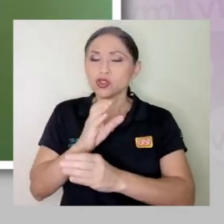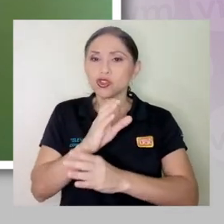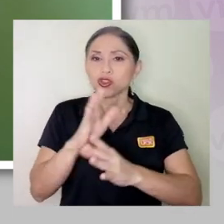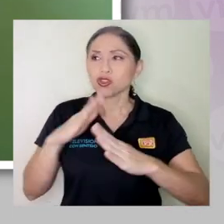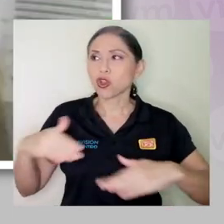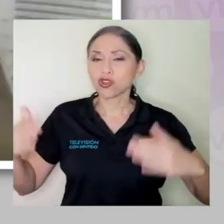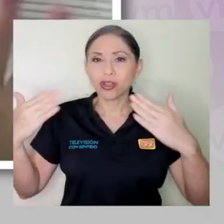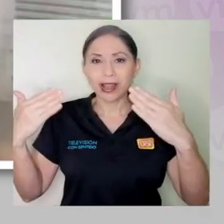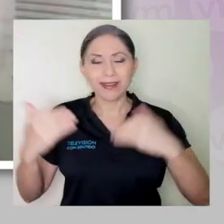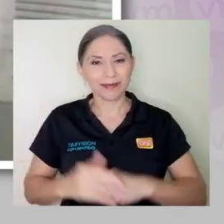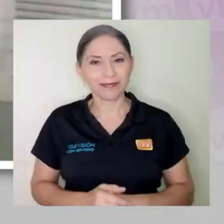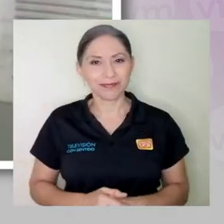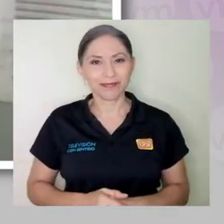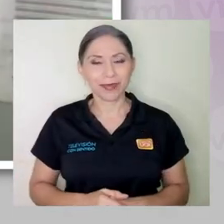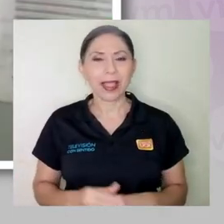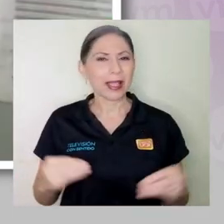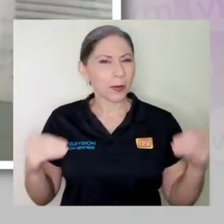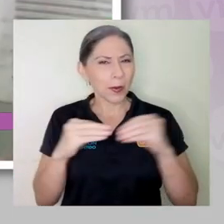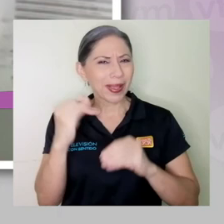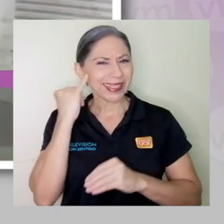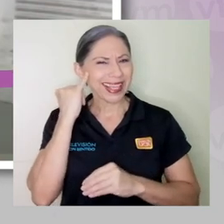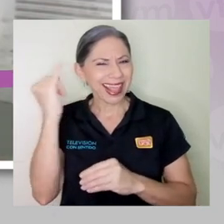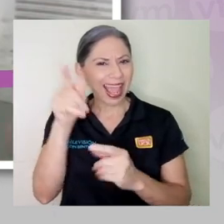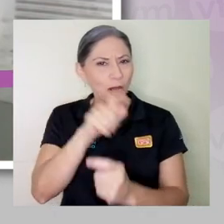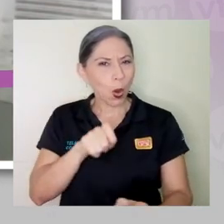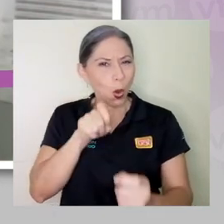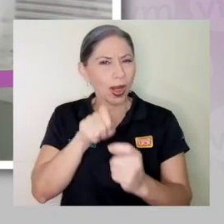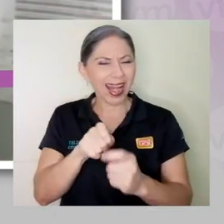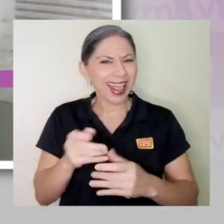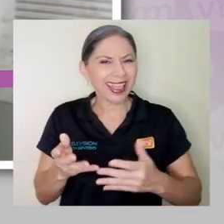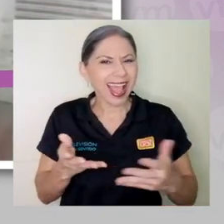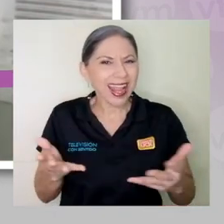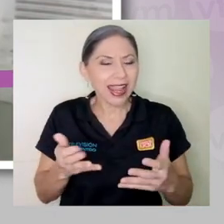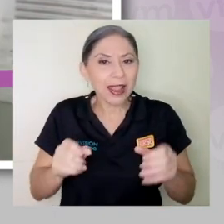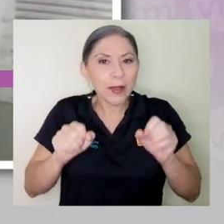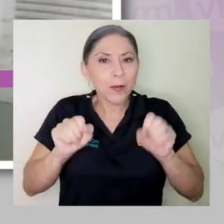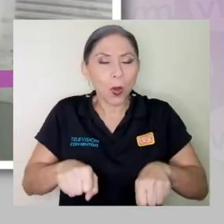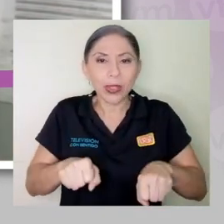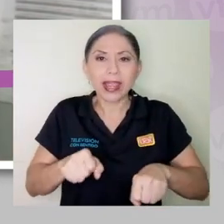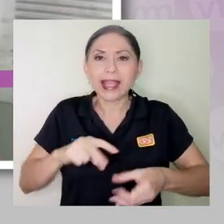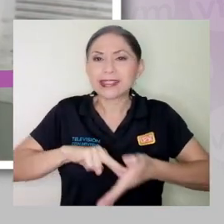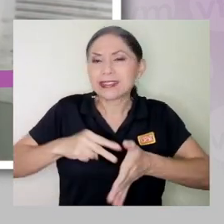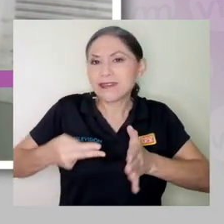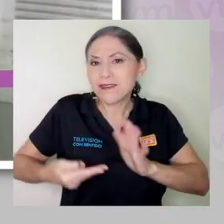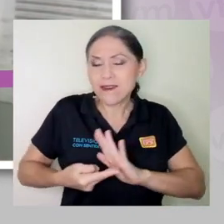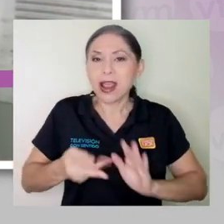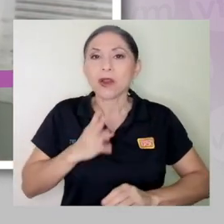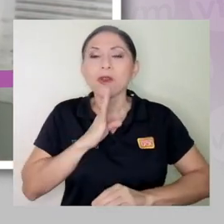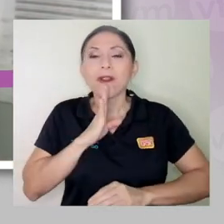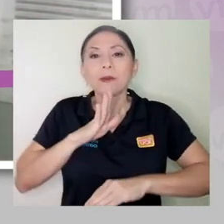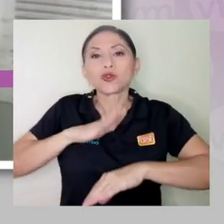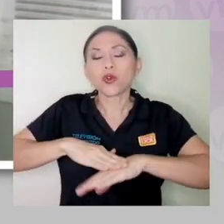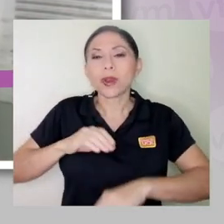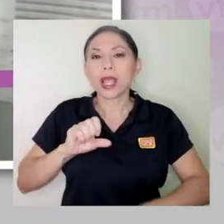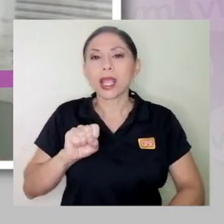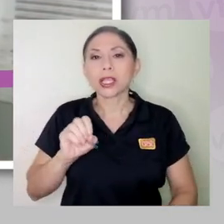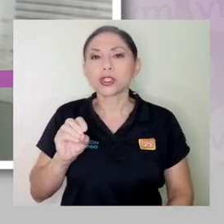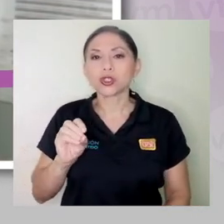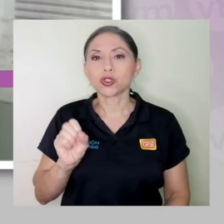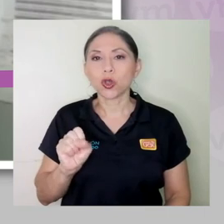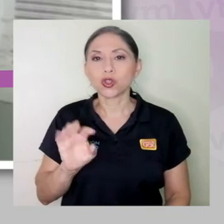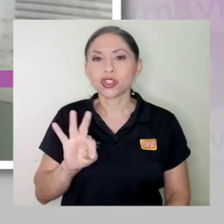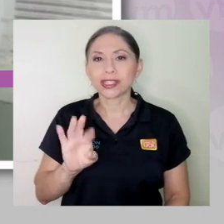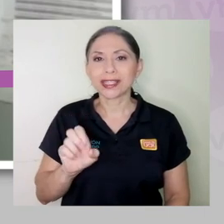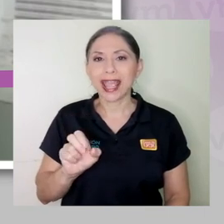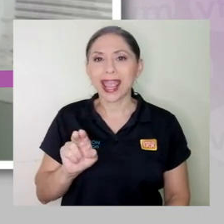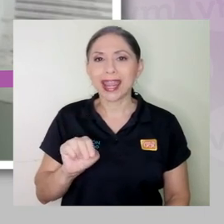sostenible. Como para tener un poquito más la idea más concreta de qué podríamos estar hablando cuando estamos hablando de sostenibilidad,